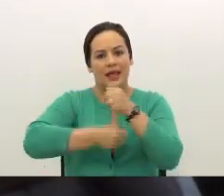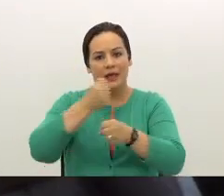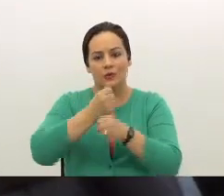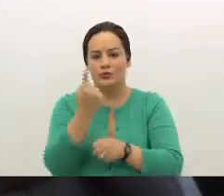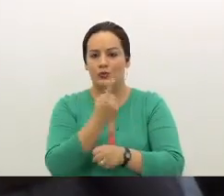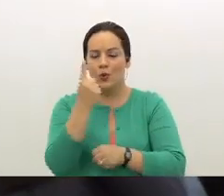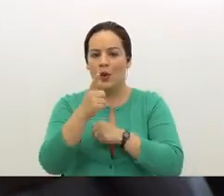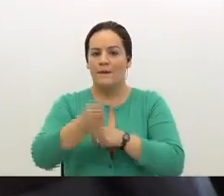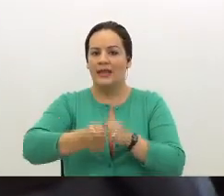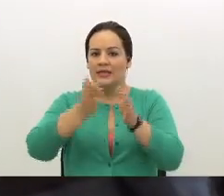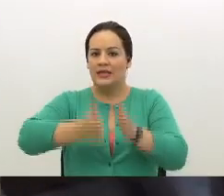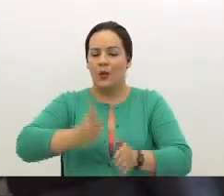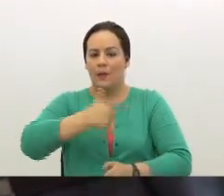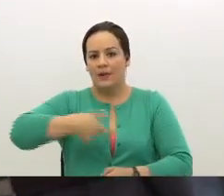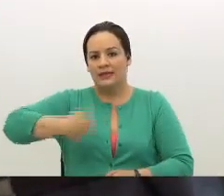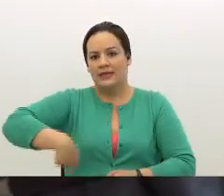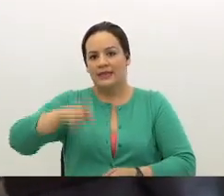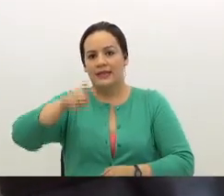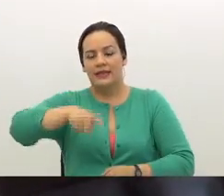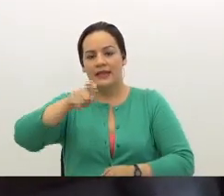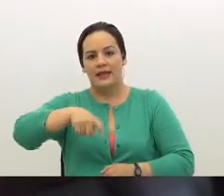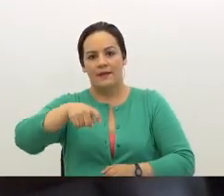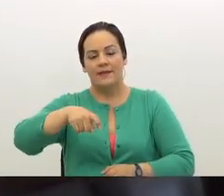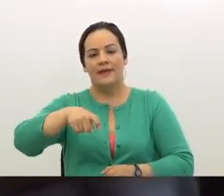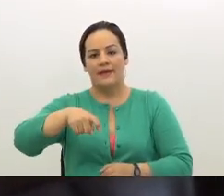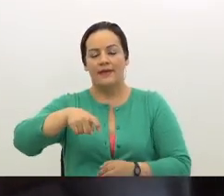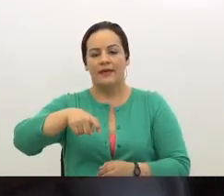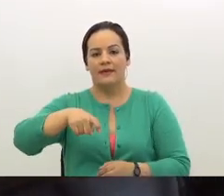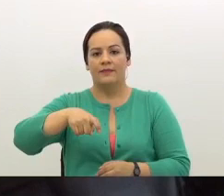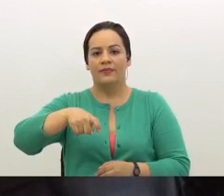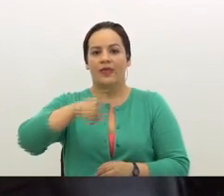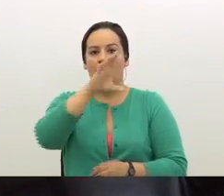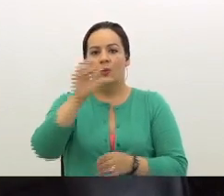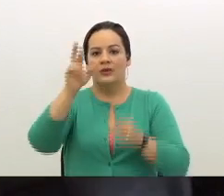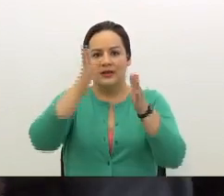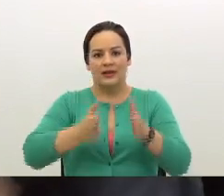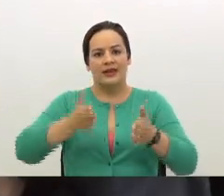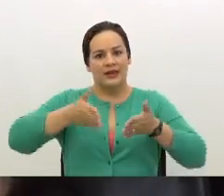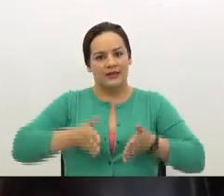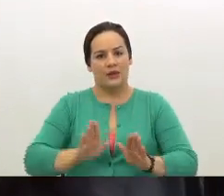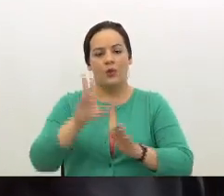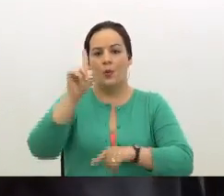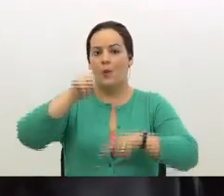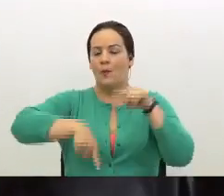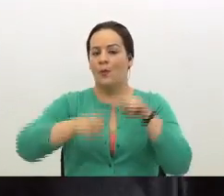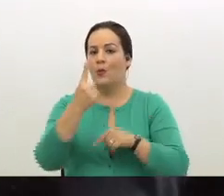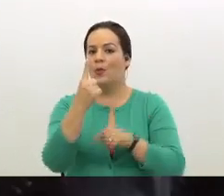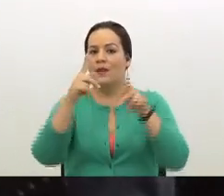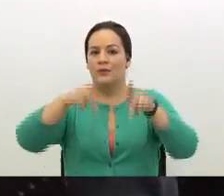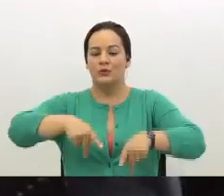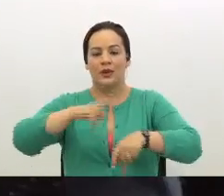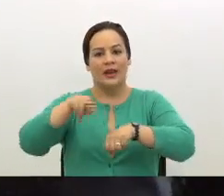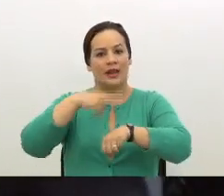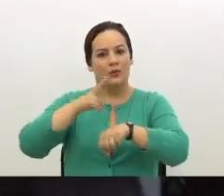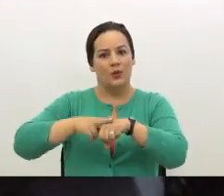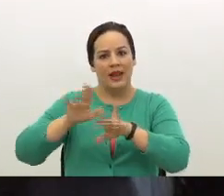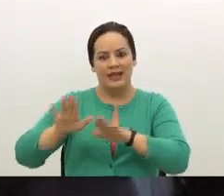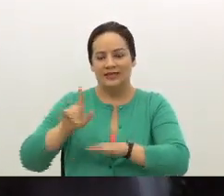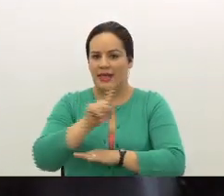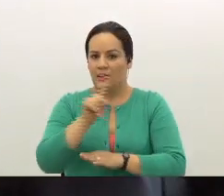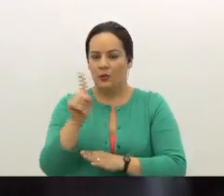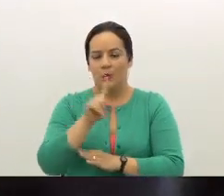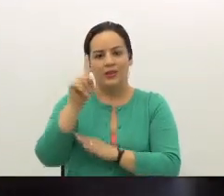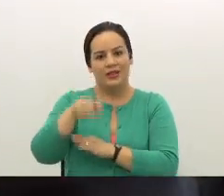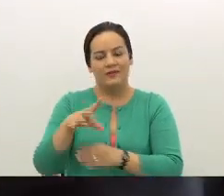presidente debe ser, eso sí, costarricense por nacimiento, es decir, no puede ser una persona naturalizada, debe ser